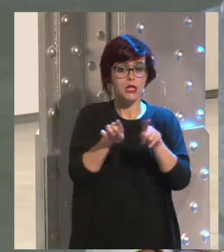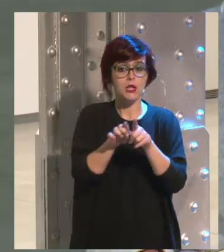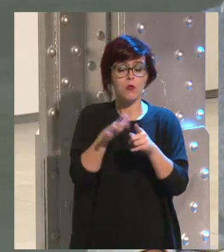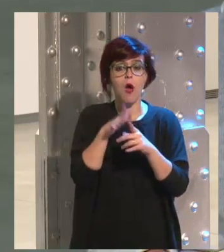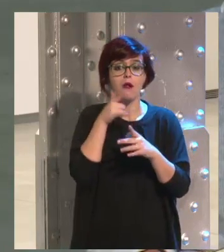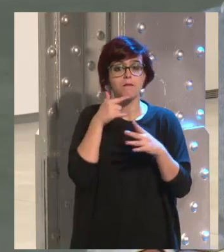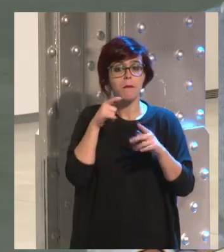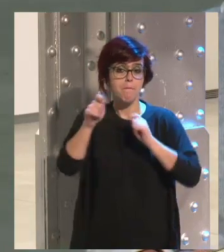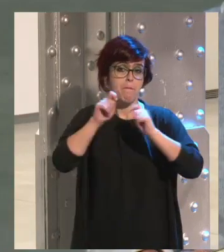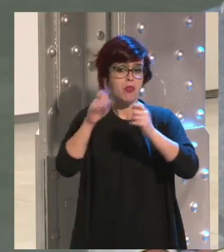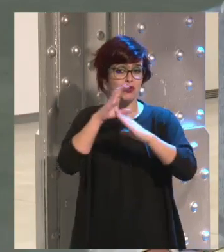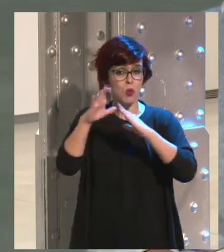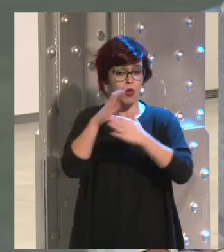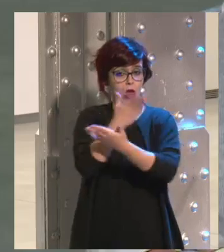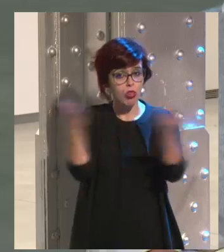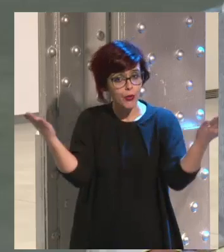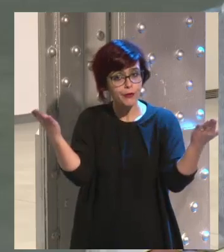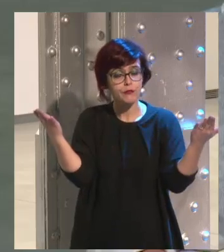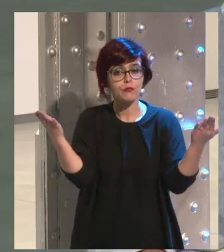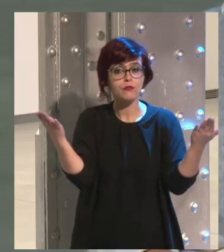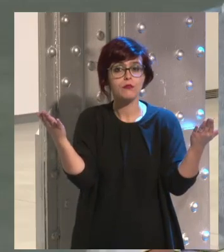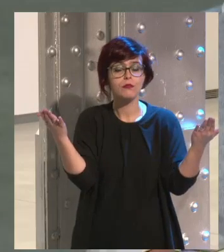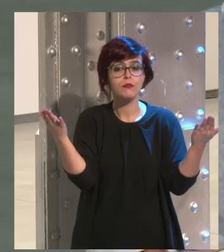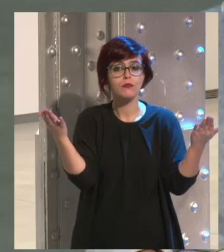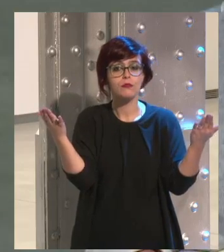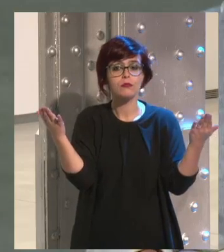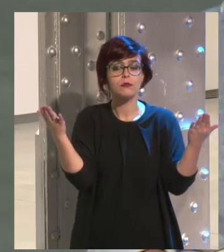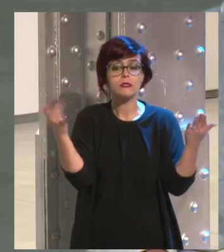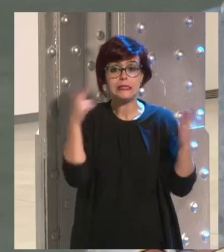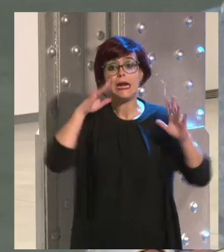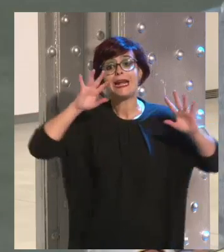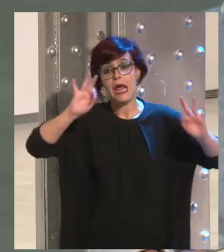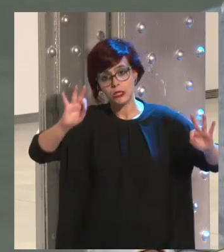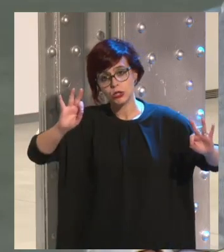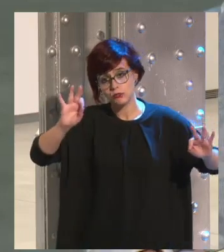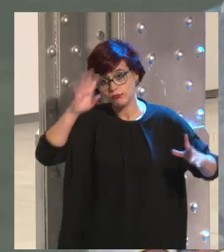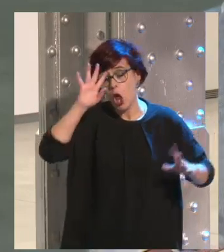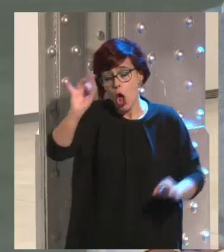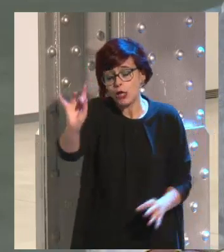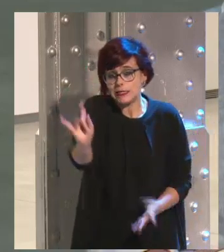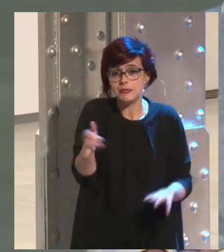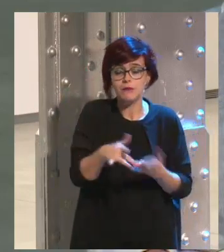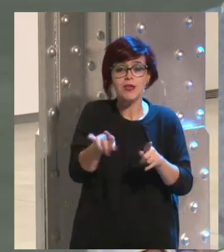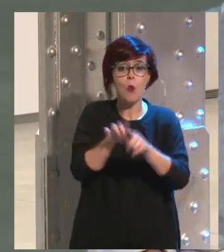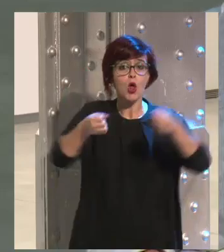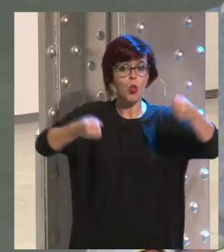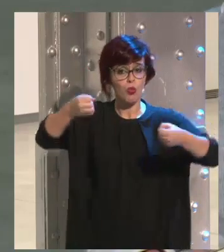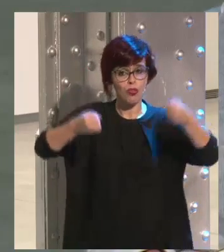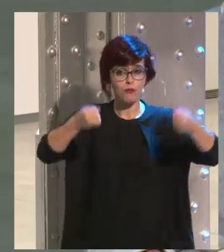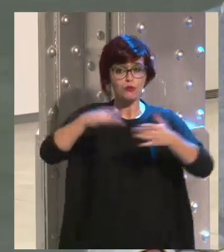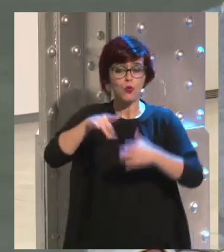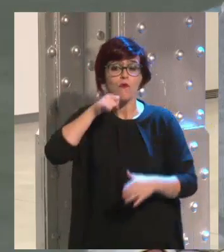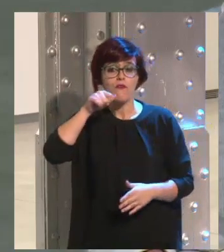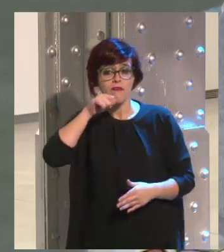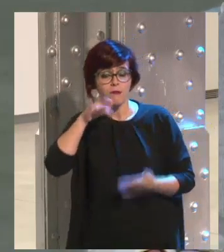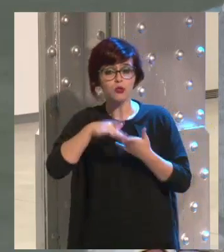de cara a los medios de comunicación. Entonces, ¿qué existe el riesgo? Existe, pues también cuando conducimos o cuando se